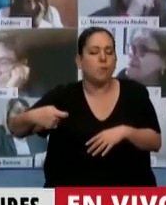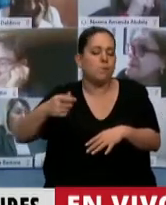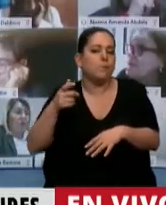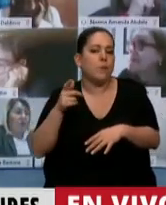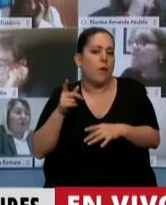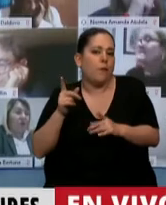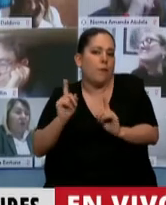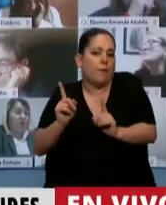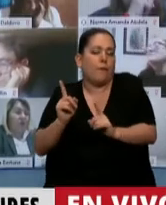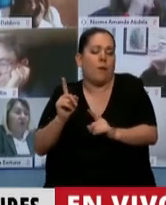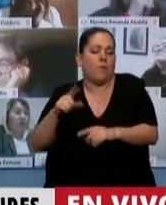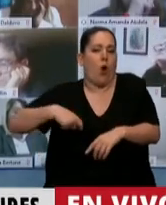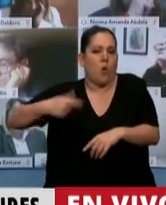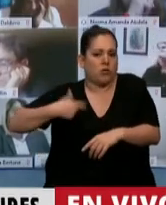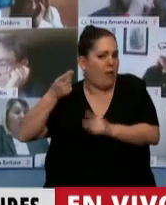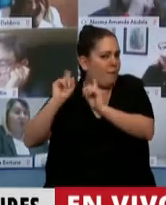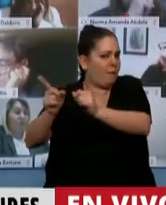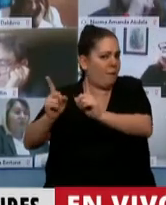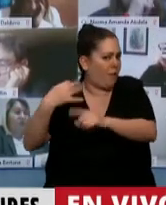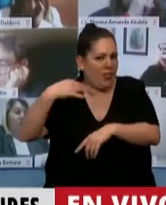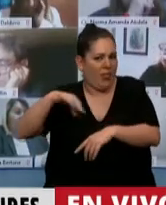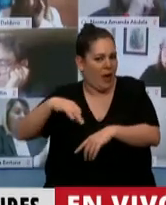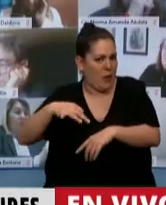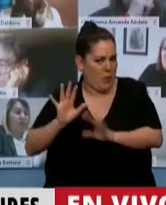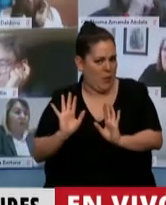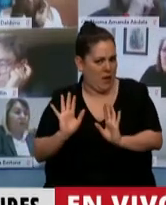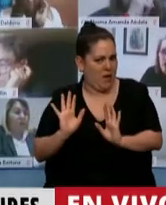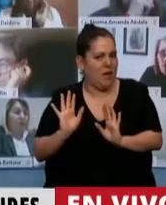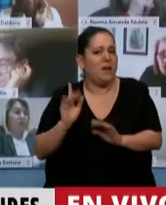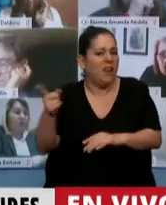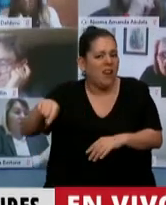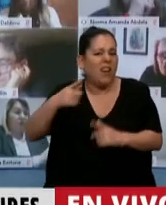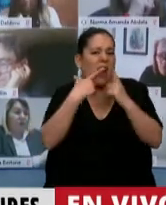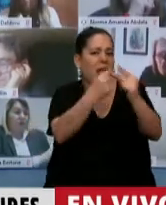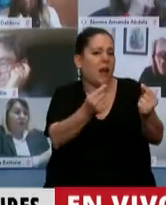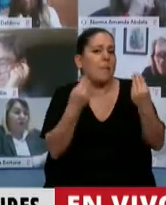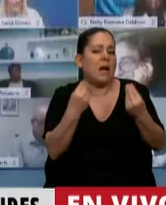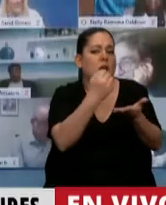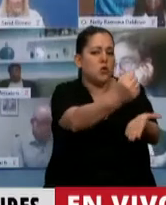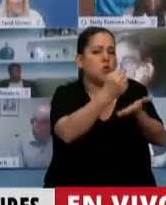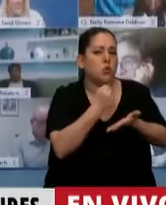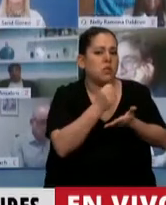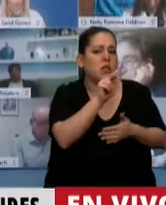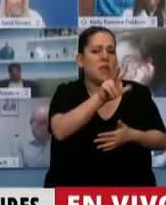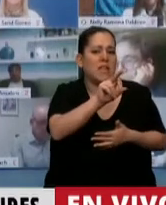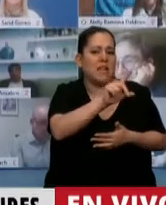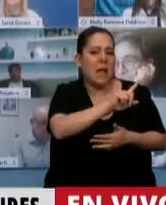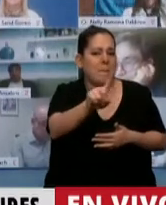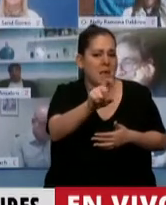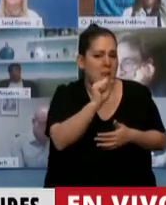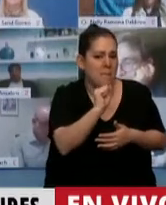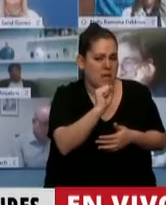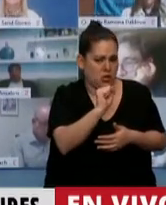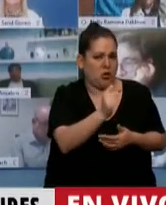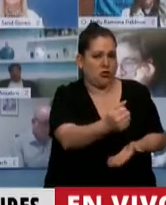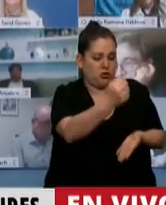continuidad de la cobertura médica y un tema clave que están reclamando, un subsidio de emergencia de 30.000 pesos para poder